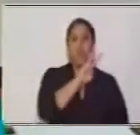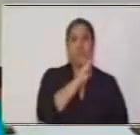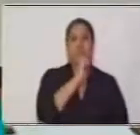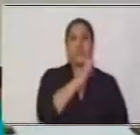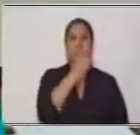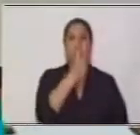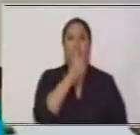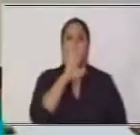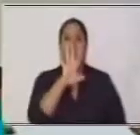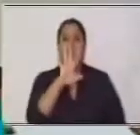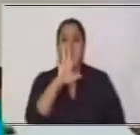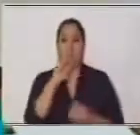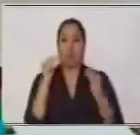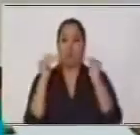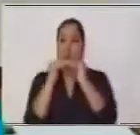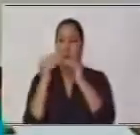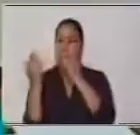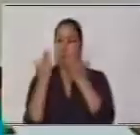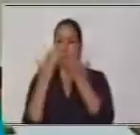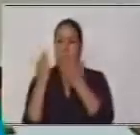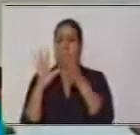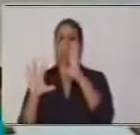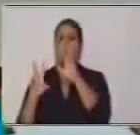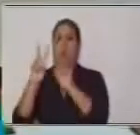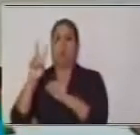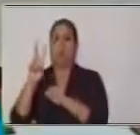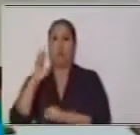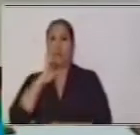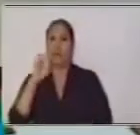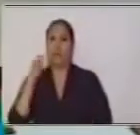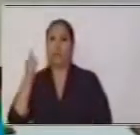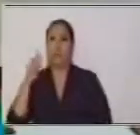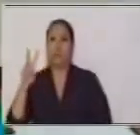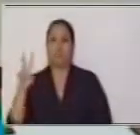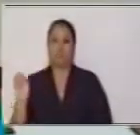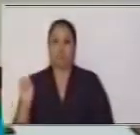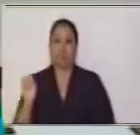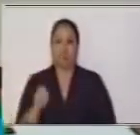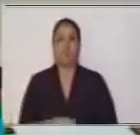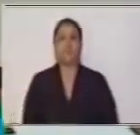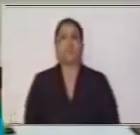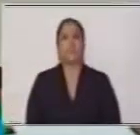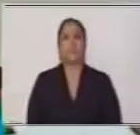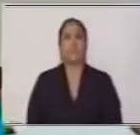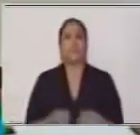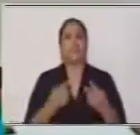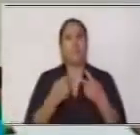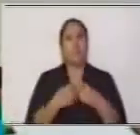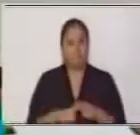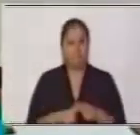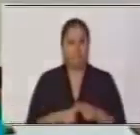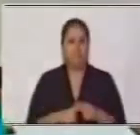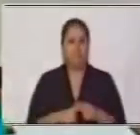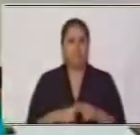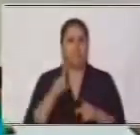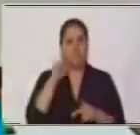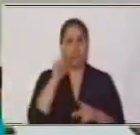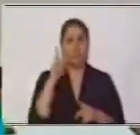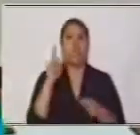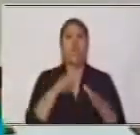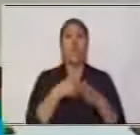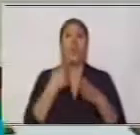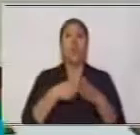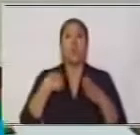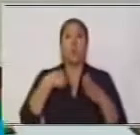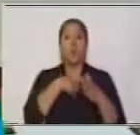A cinco, ¿cómo? Doce es A veinte. Vamos a regresar. Empezamos por esto y te dije, cuando comparamos dos